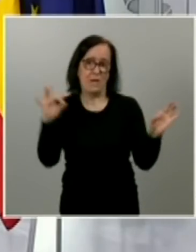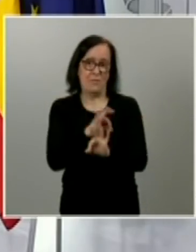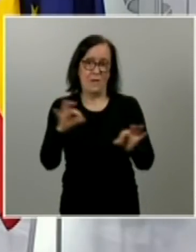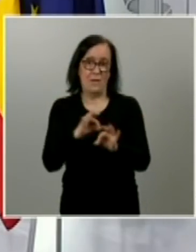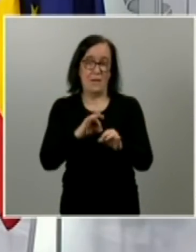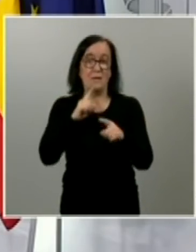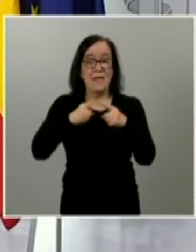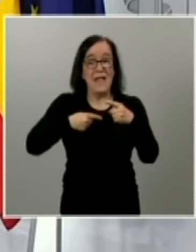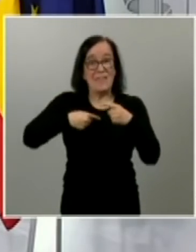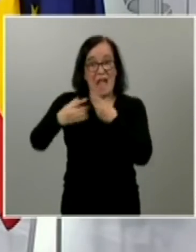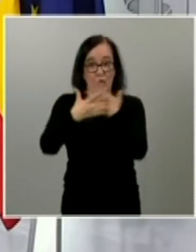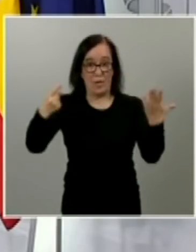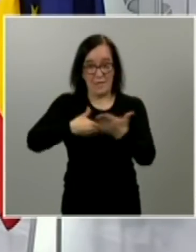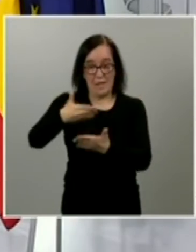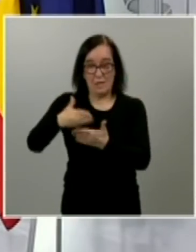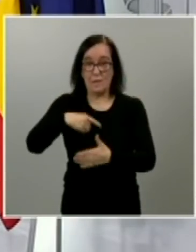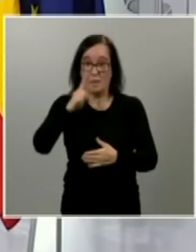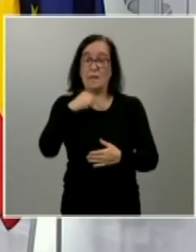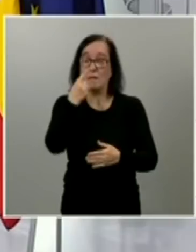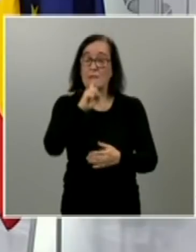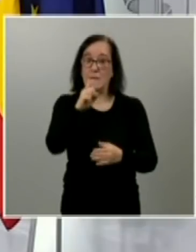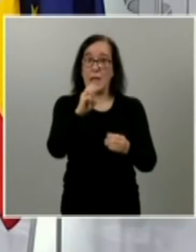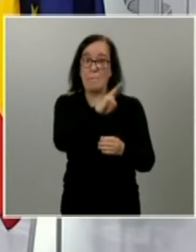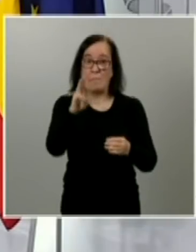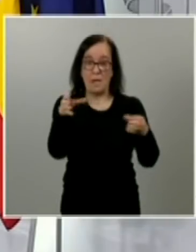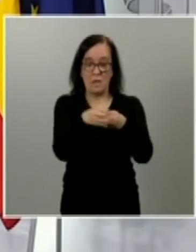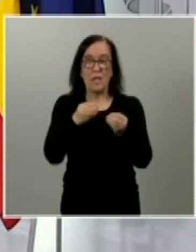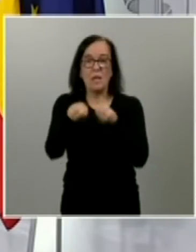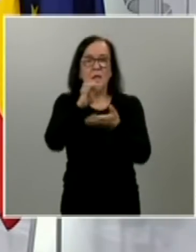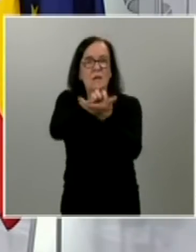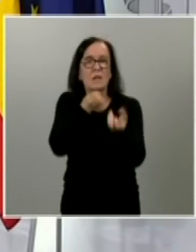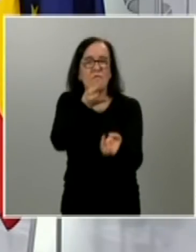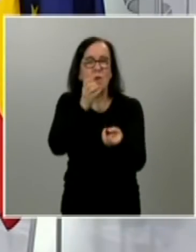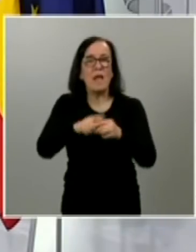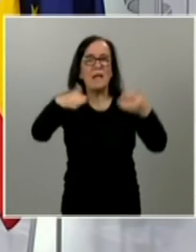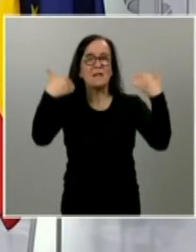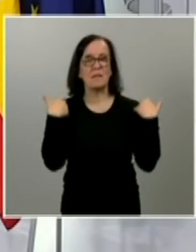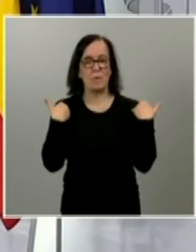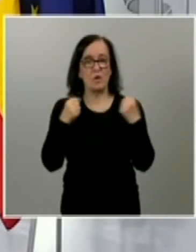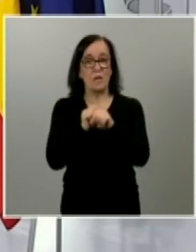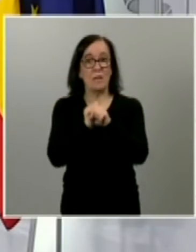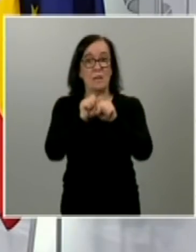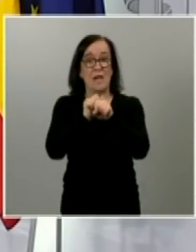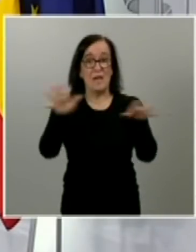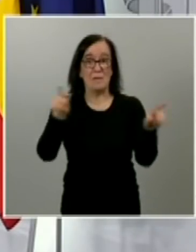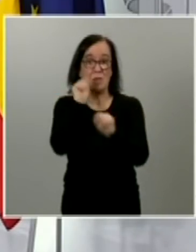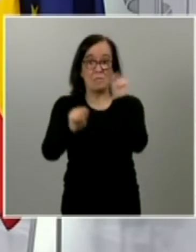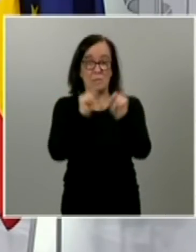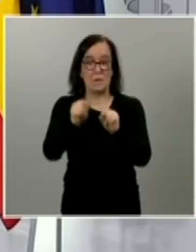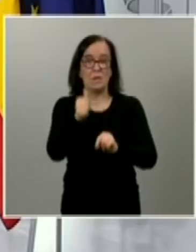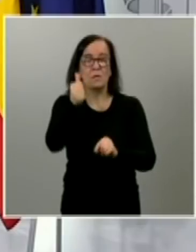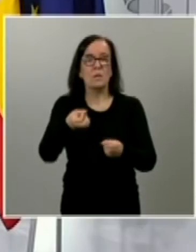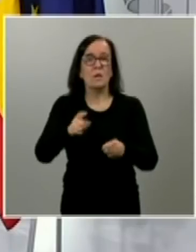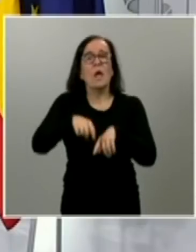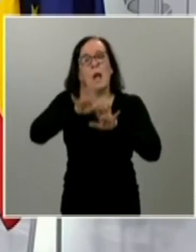recuerda que el Partido Popular ya ha encargado un informe que avale que la responsabilidad de la expansión del virus fue la manifestación del